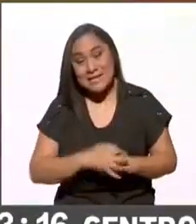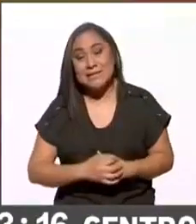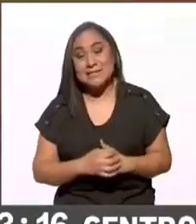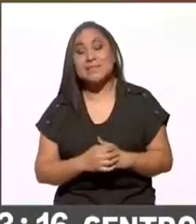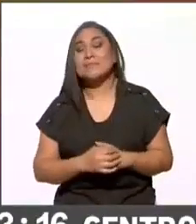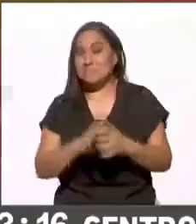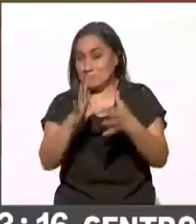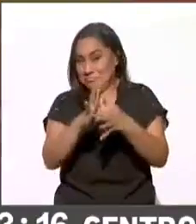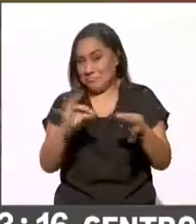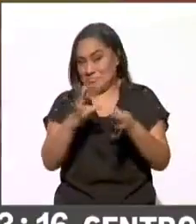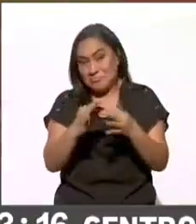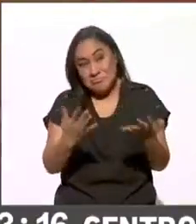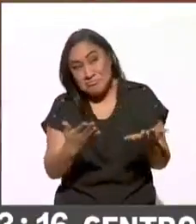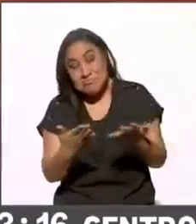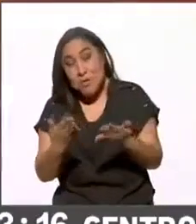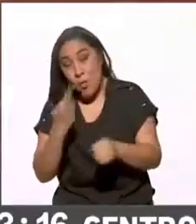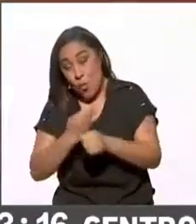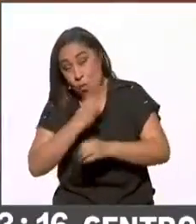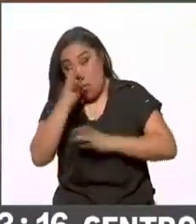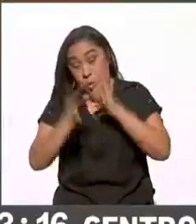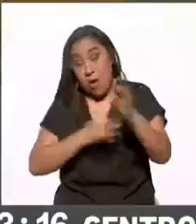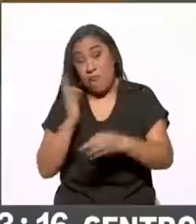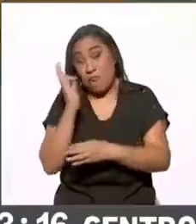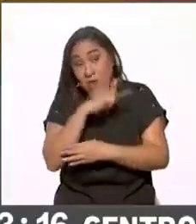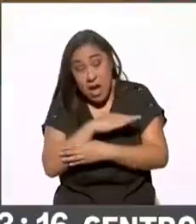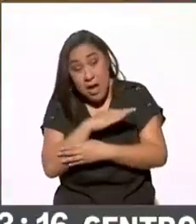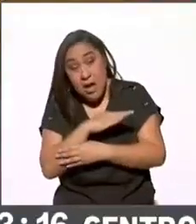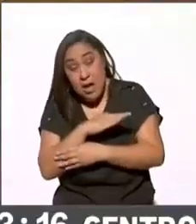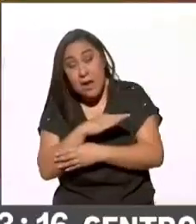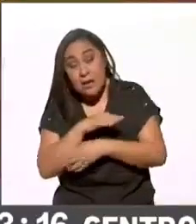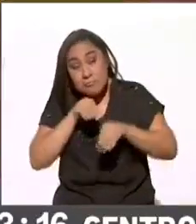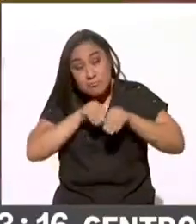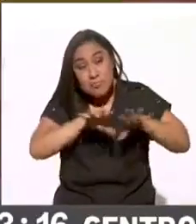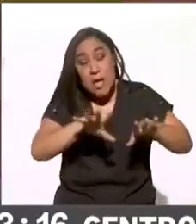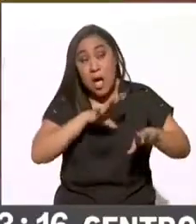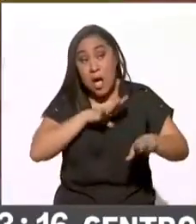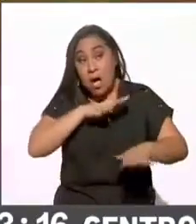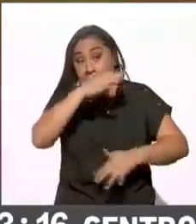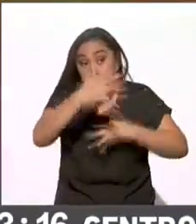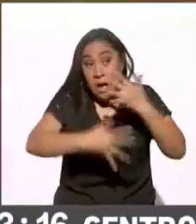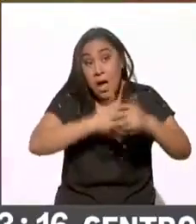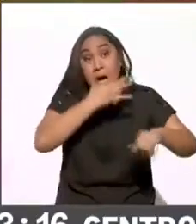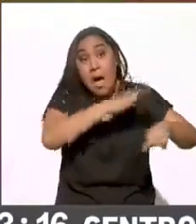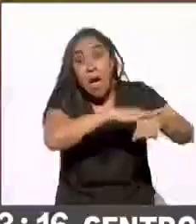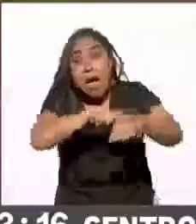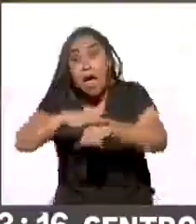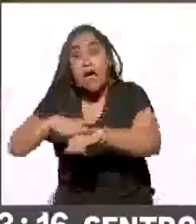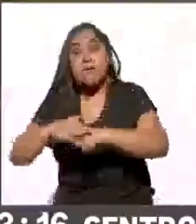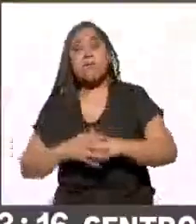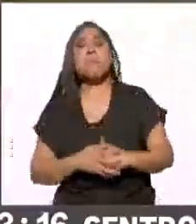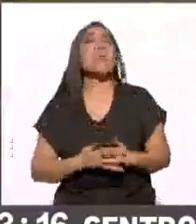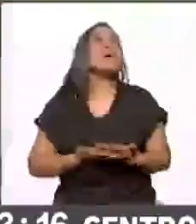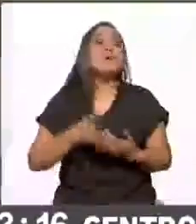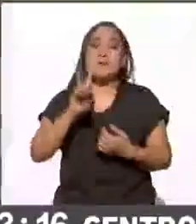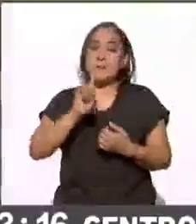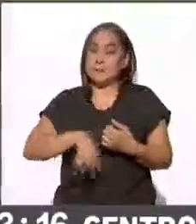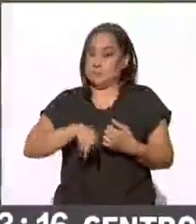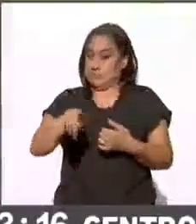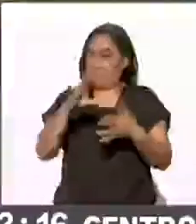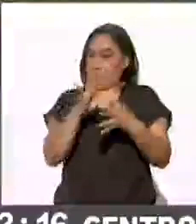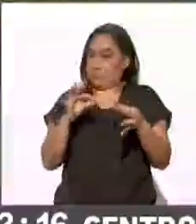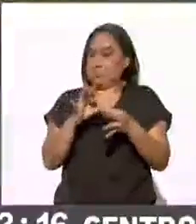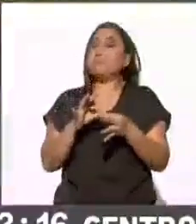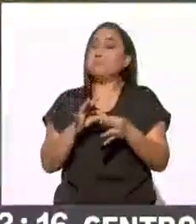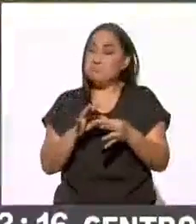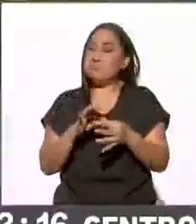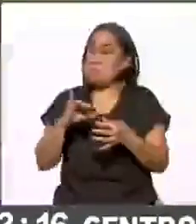¿podrás aclararnos si estas noticias falsas, la mayoría, fue relacionadas con violencia? Resulta interesante lo que dices, Miguel.